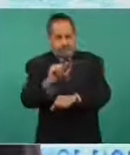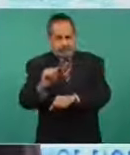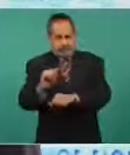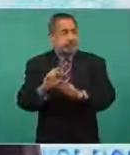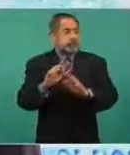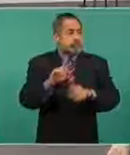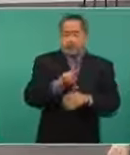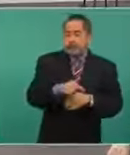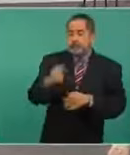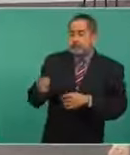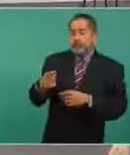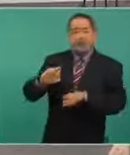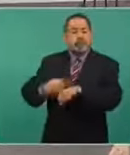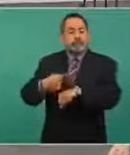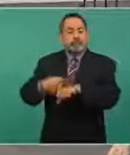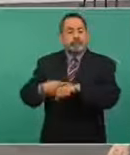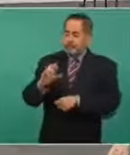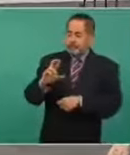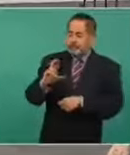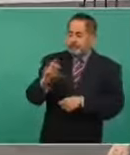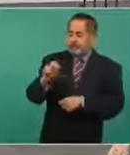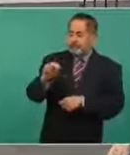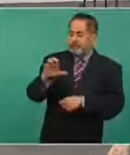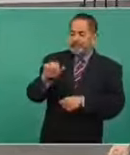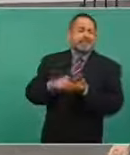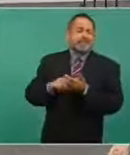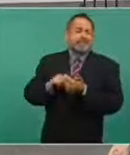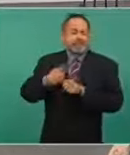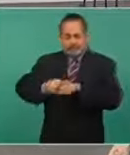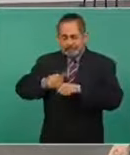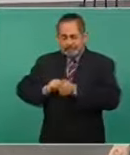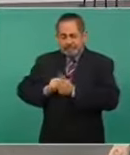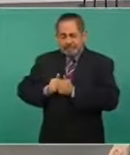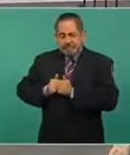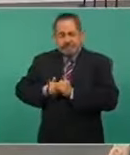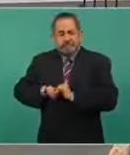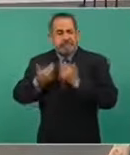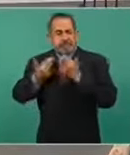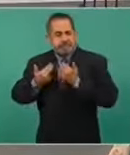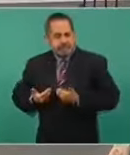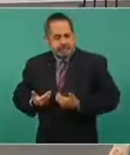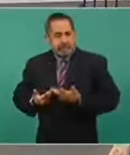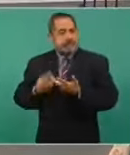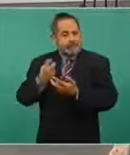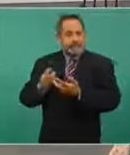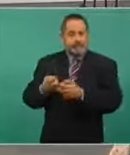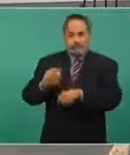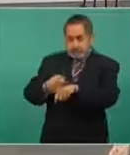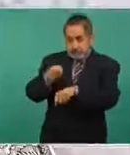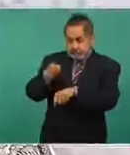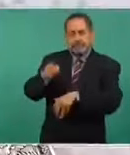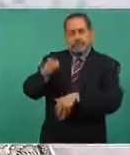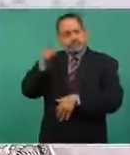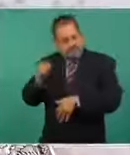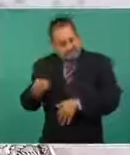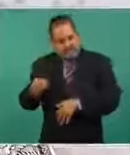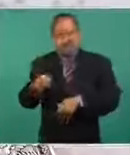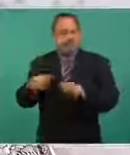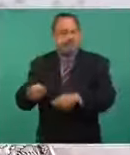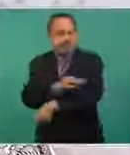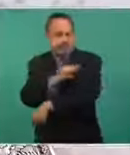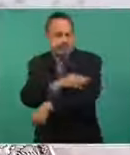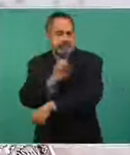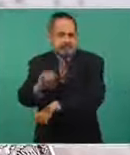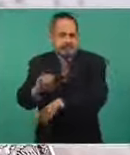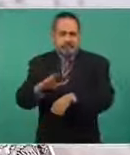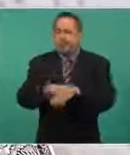enfermedades crónicas, aun cuando sean menores de edad, porque su riesgo ya es equivalente en términos de la magnitud a lo que tienen